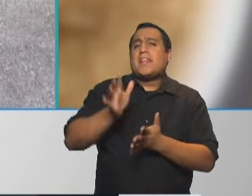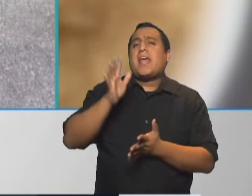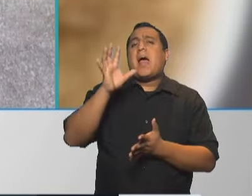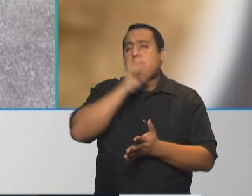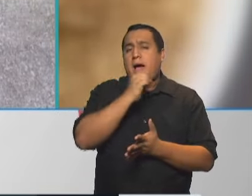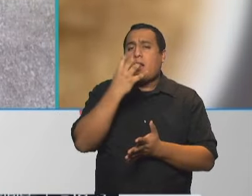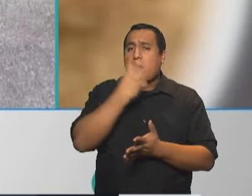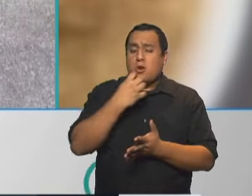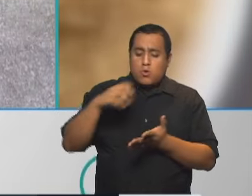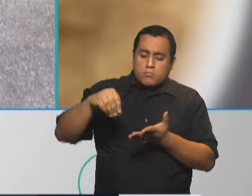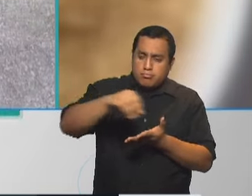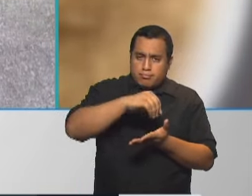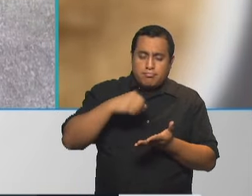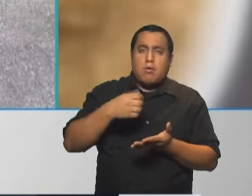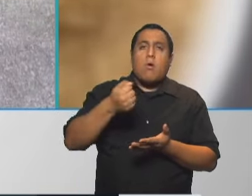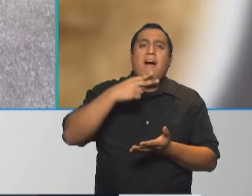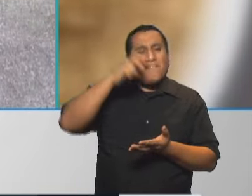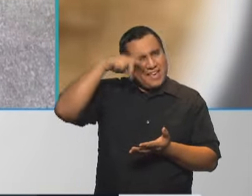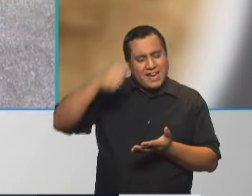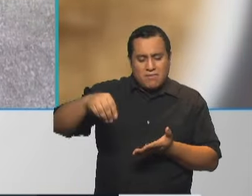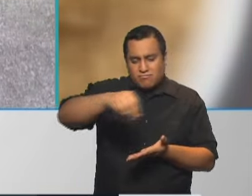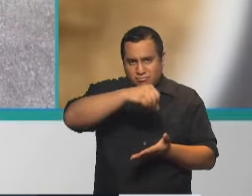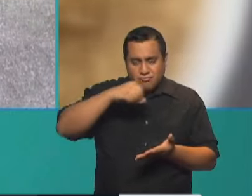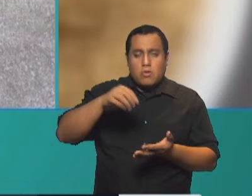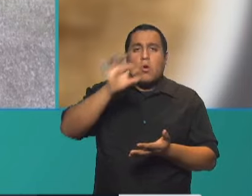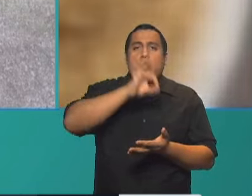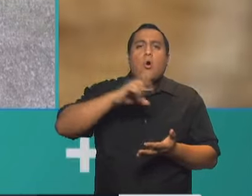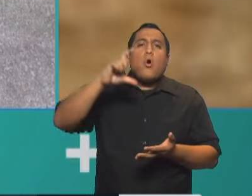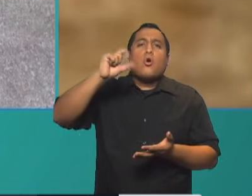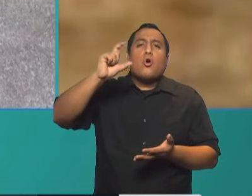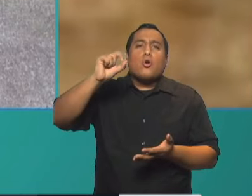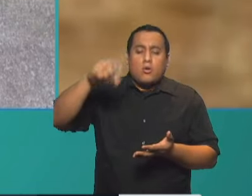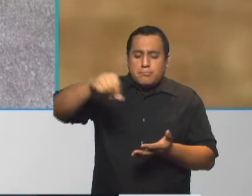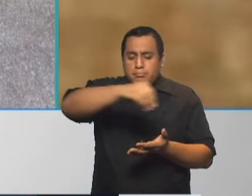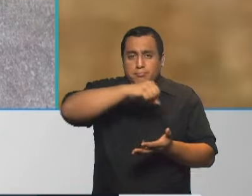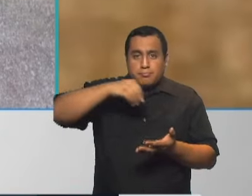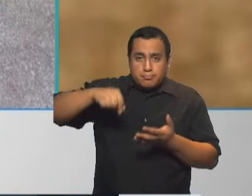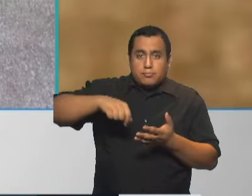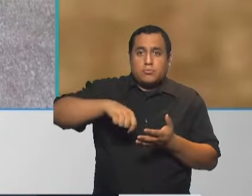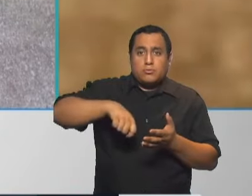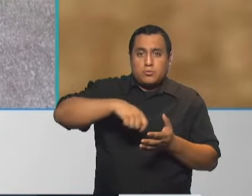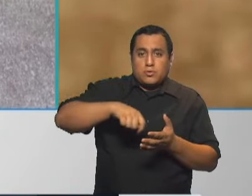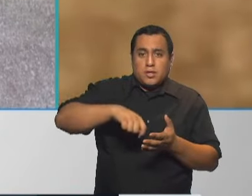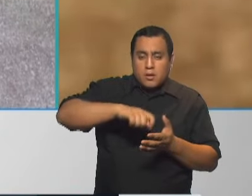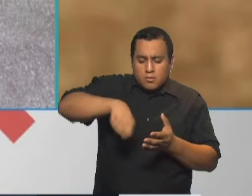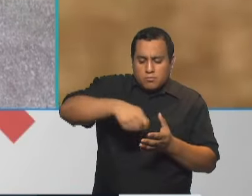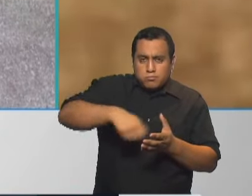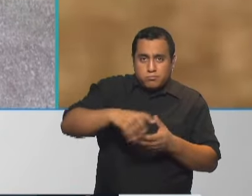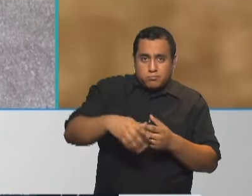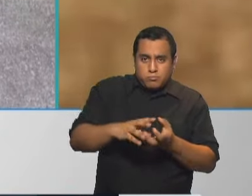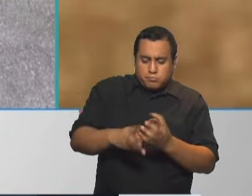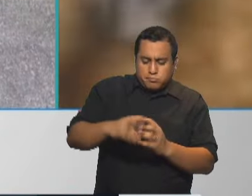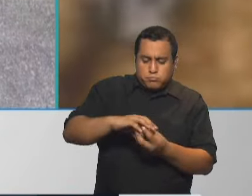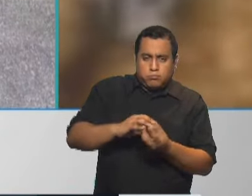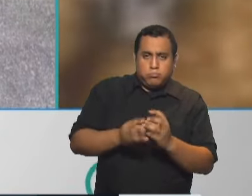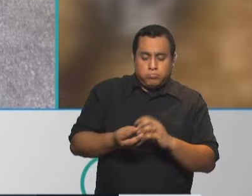también de nuevo le podemos agregar avena instantánea le podemos agregar un poco de coco rallado y ahí vamos a formar las bolitas esas bolitas